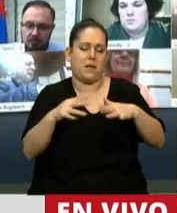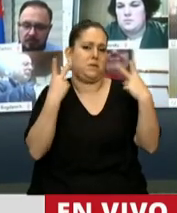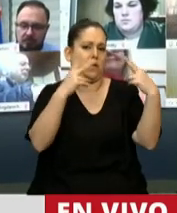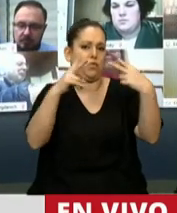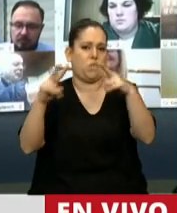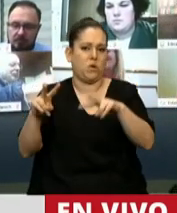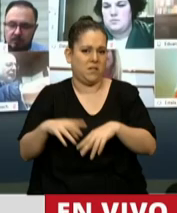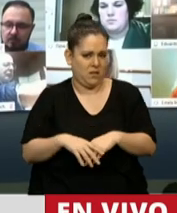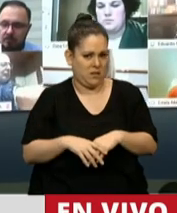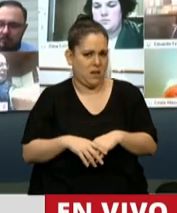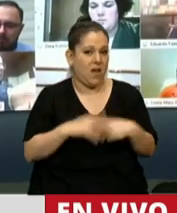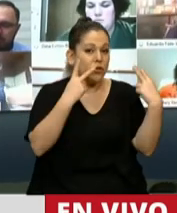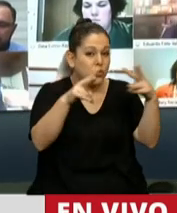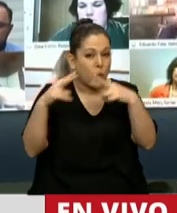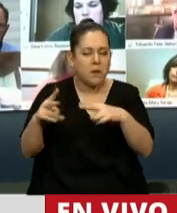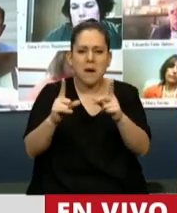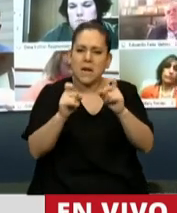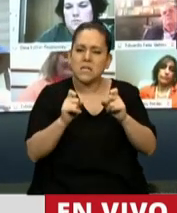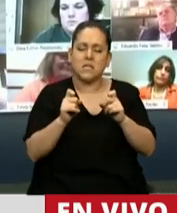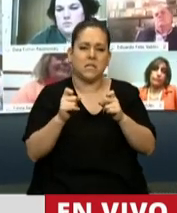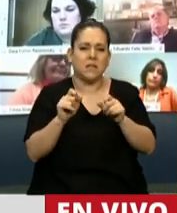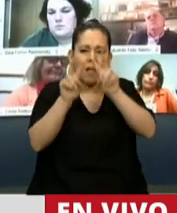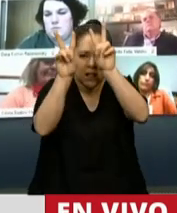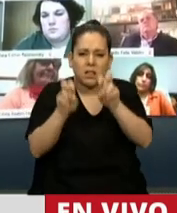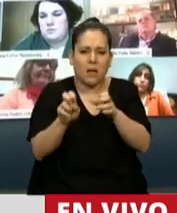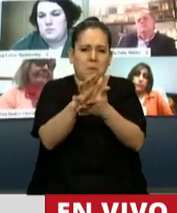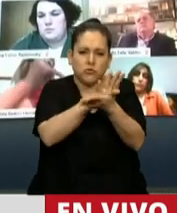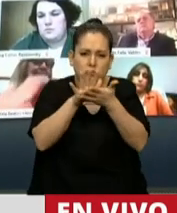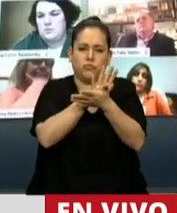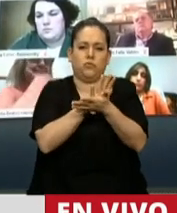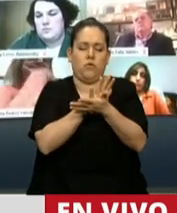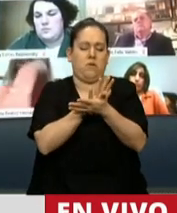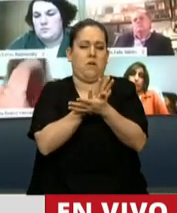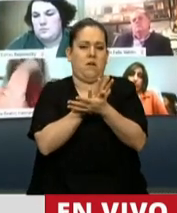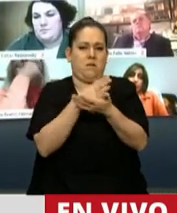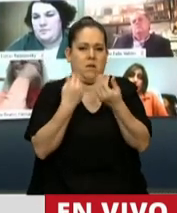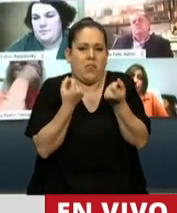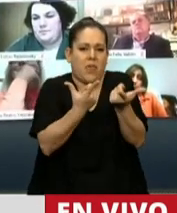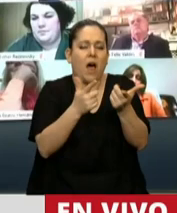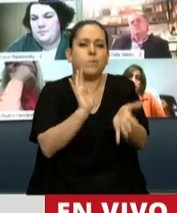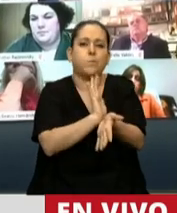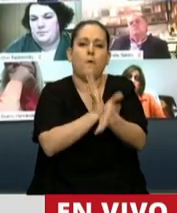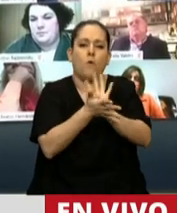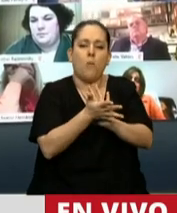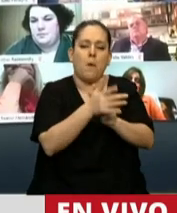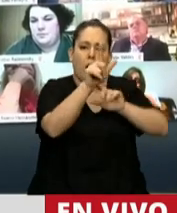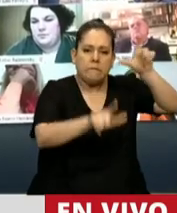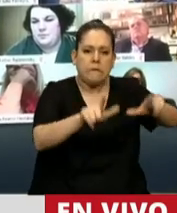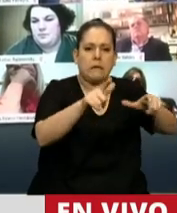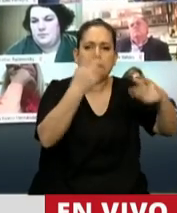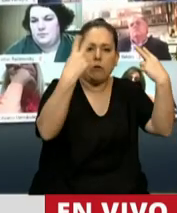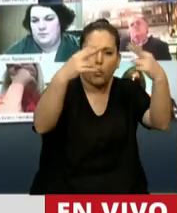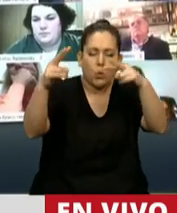sector turístico necesita que se trate este tema para poder resolver esta situación y dar de alguna manera un alivio